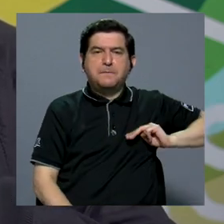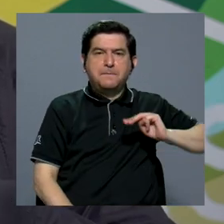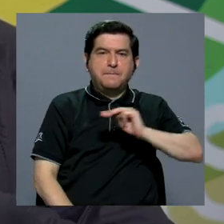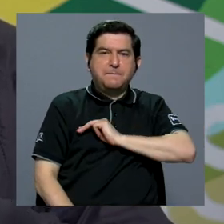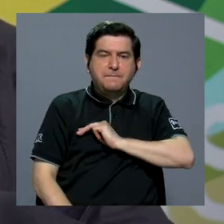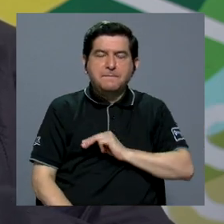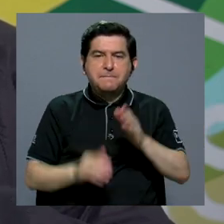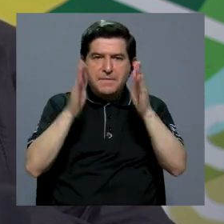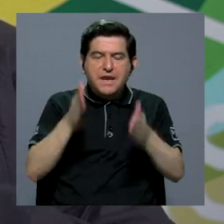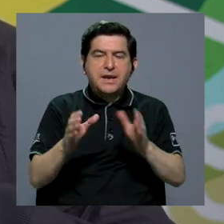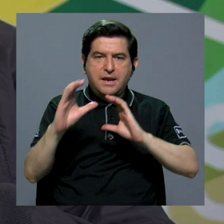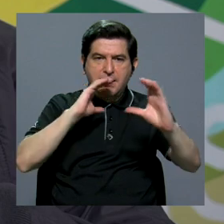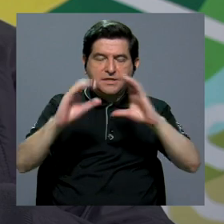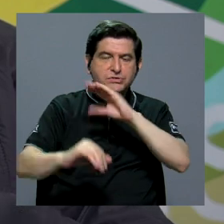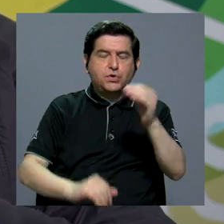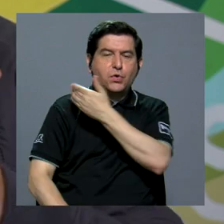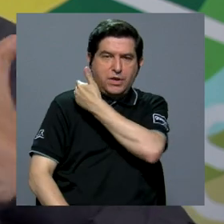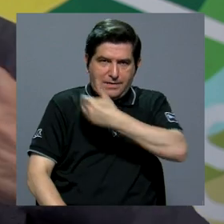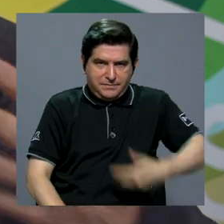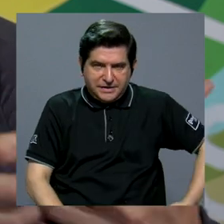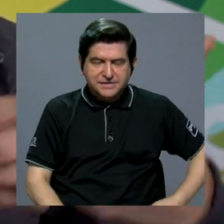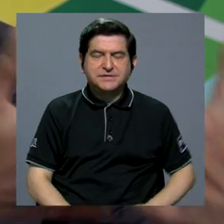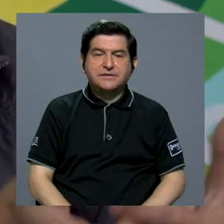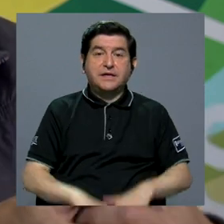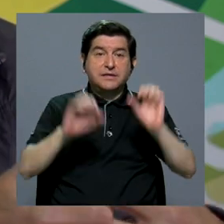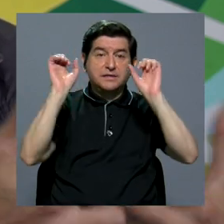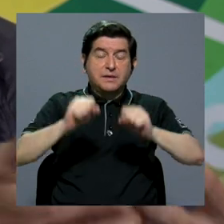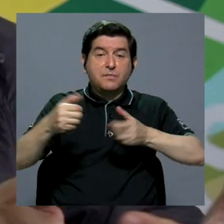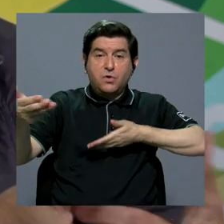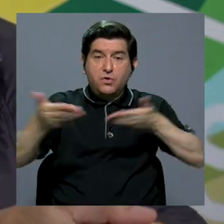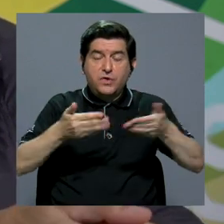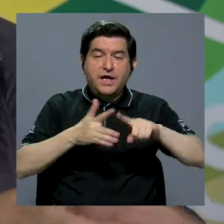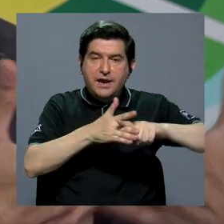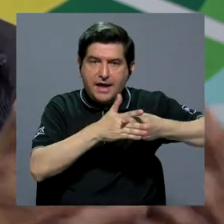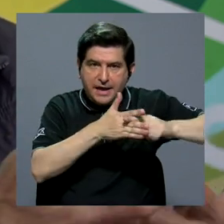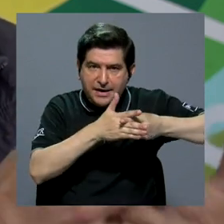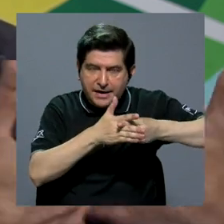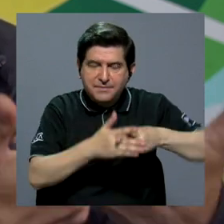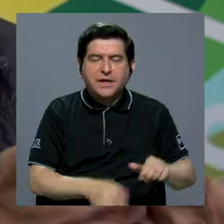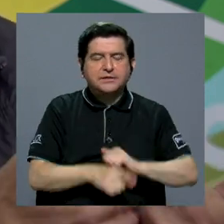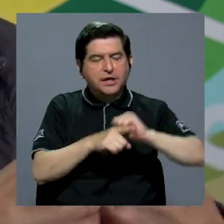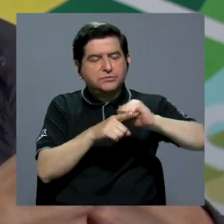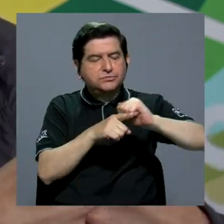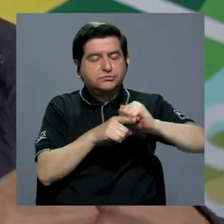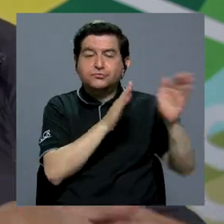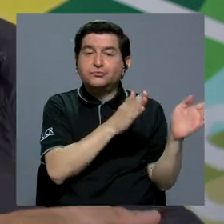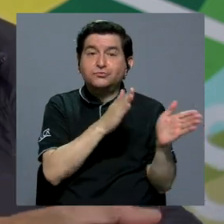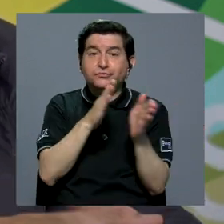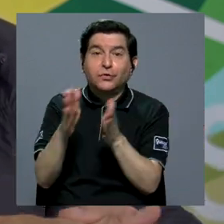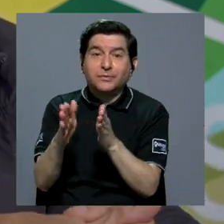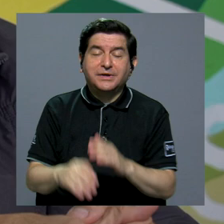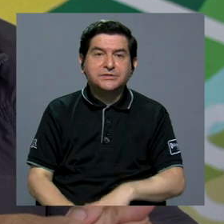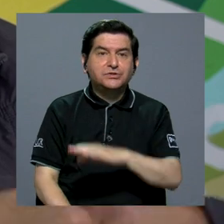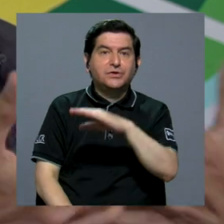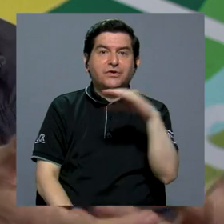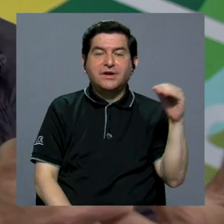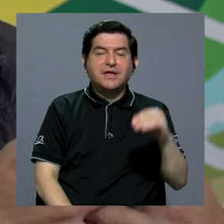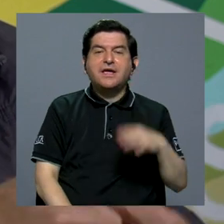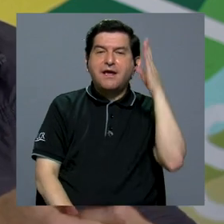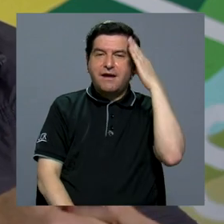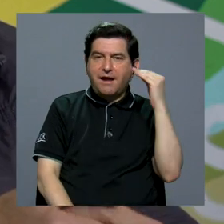Comunicación y con el señor presidente precisamente para poner al servicio las herramientas de capacitación, de formación y de